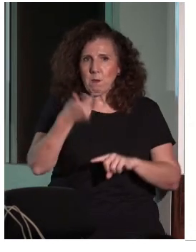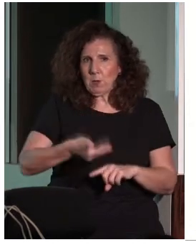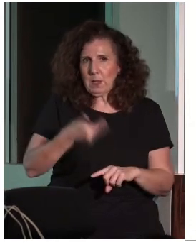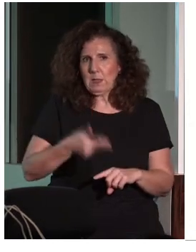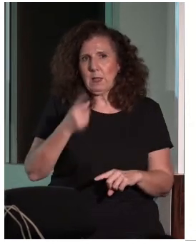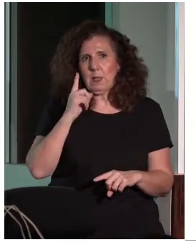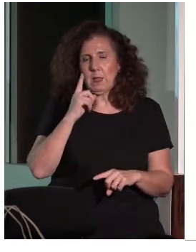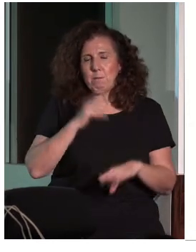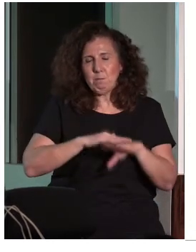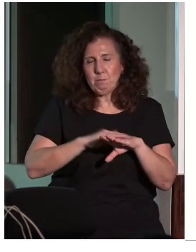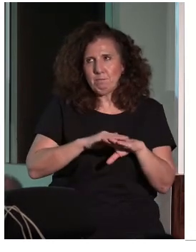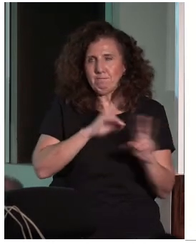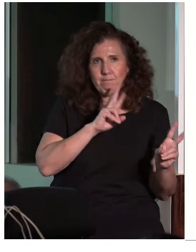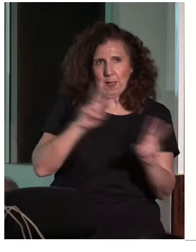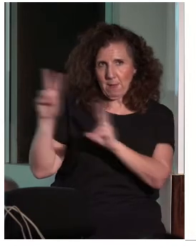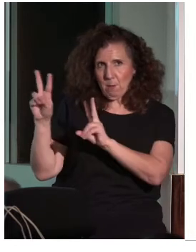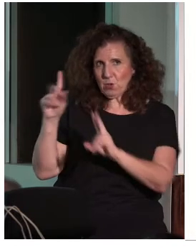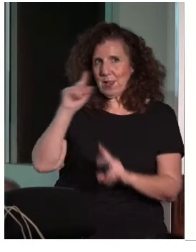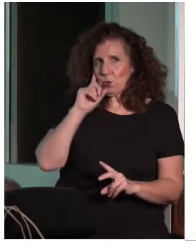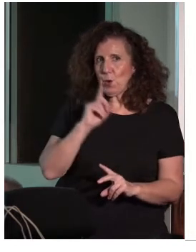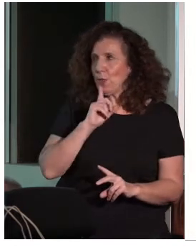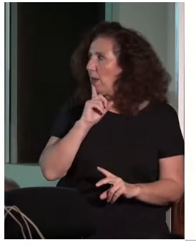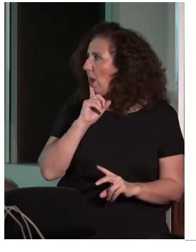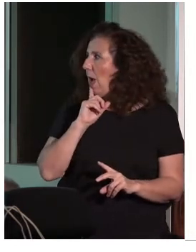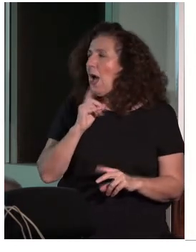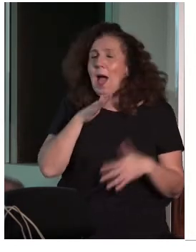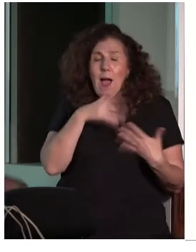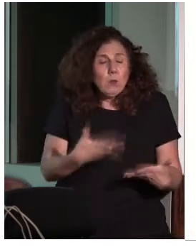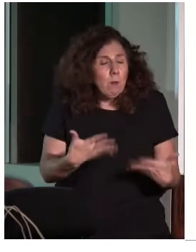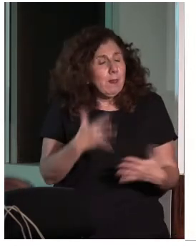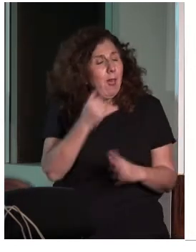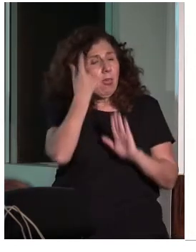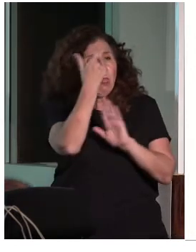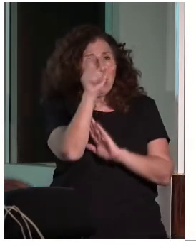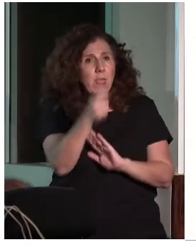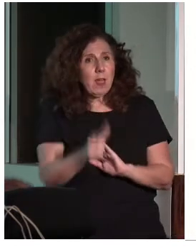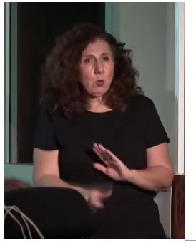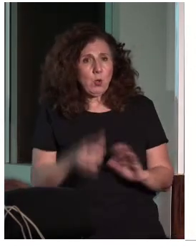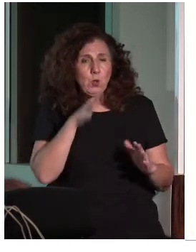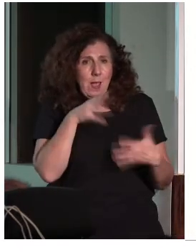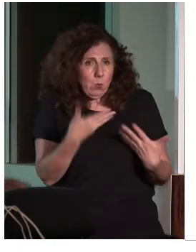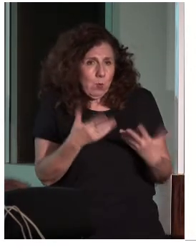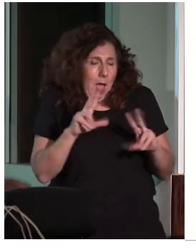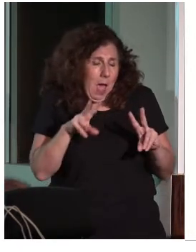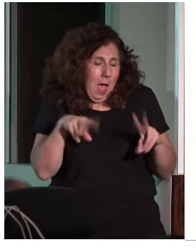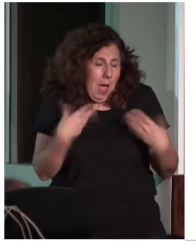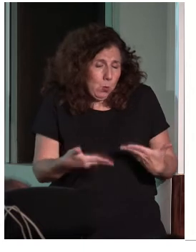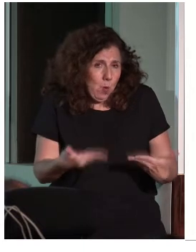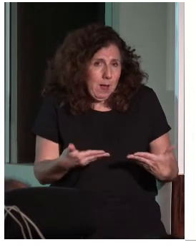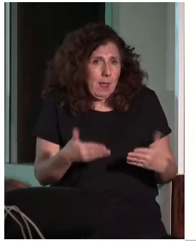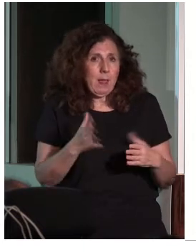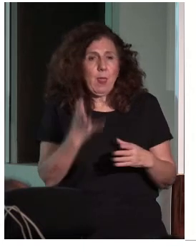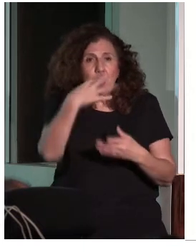antiguos, porque a nivel oficial no existen unos datos actualizados. Son datos de personas menores de seis años que están en el INE.